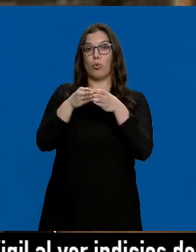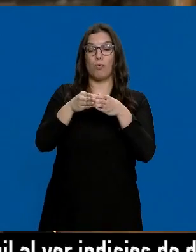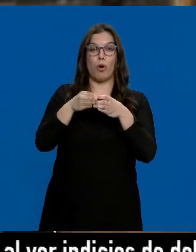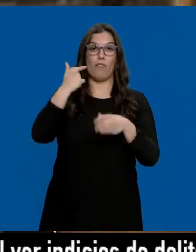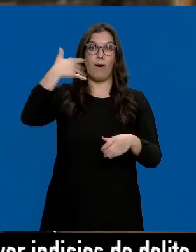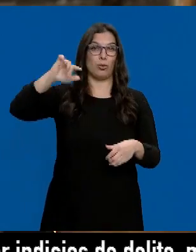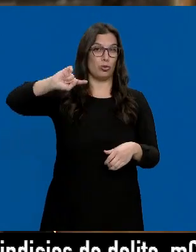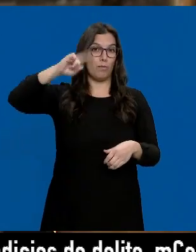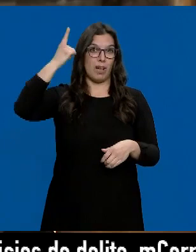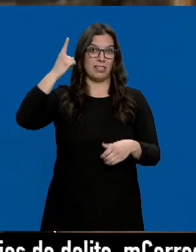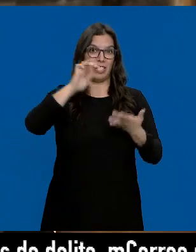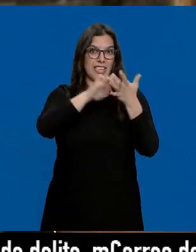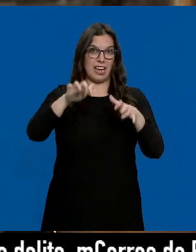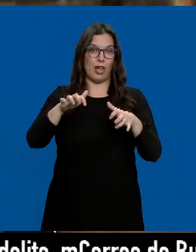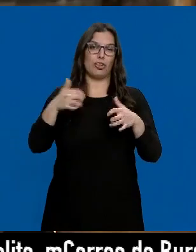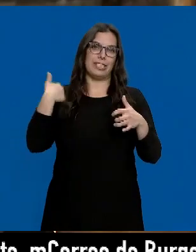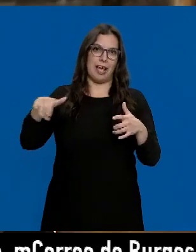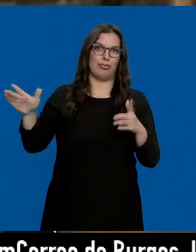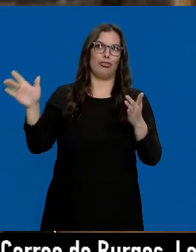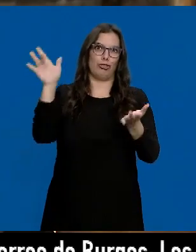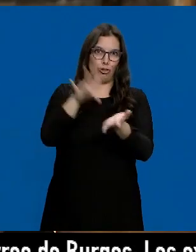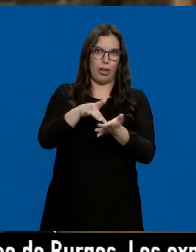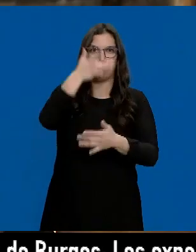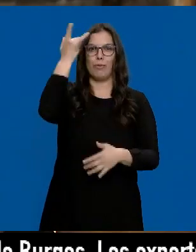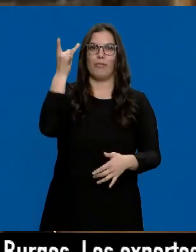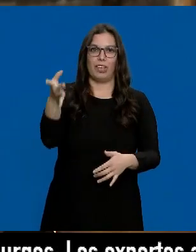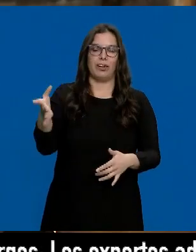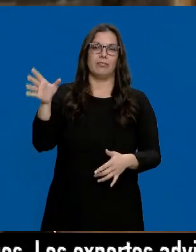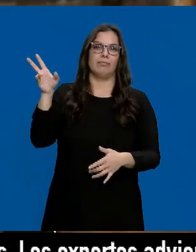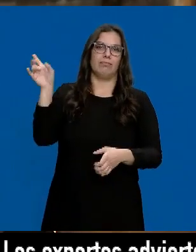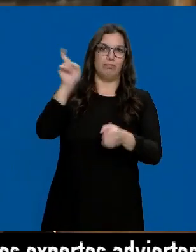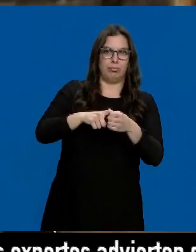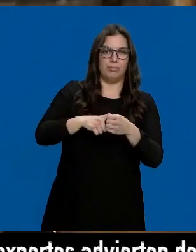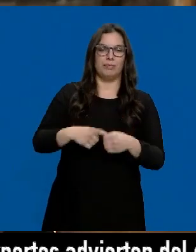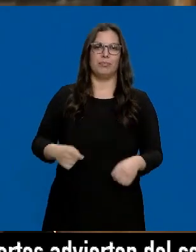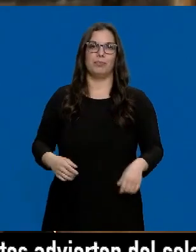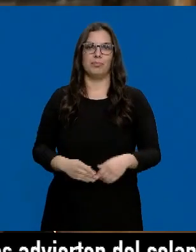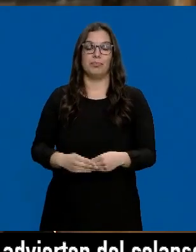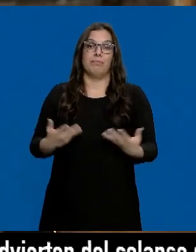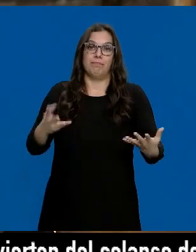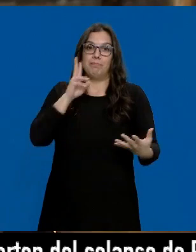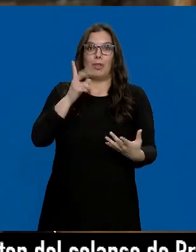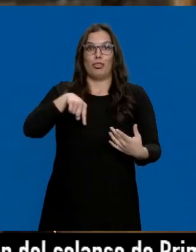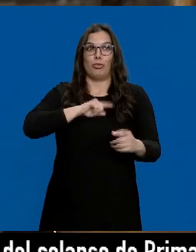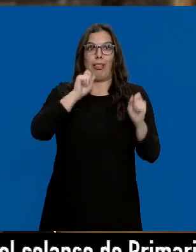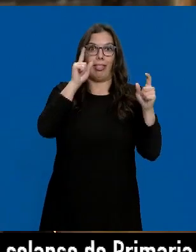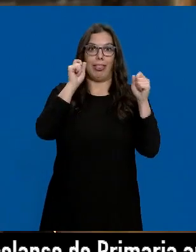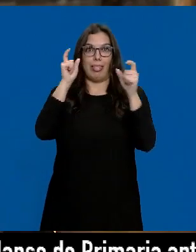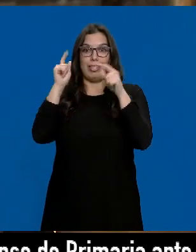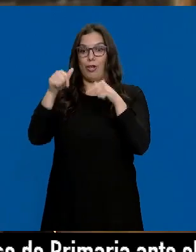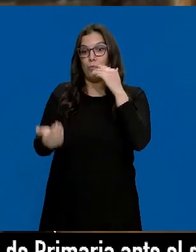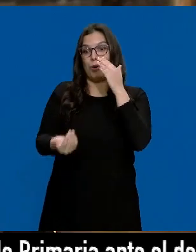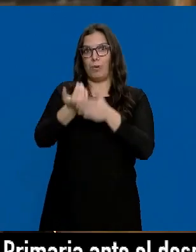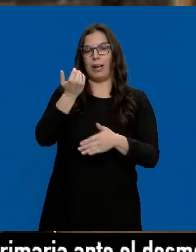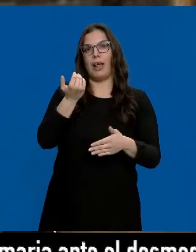región, Castilla y León, y ya era hora de que estuvieran. Como veis nos vamos dando cuenta, esta es una mañana